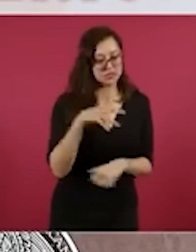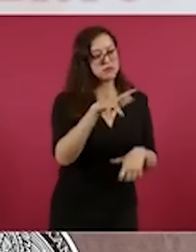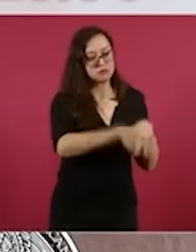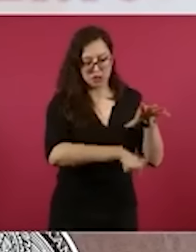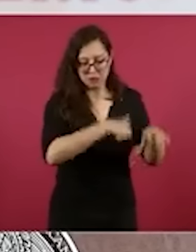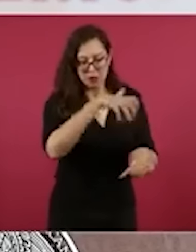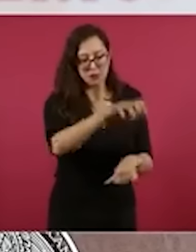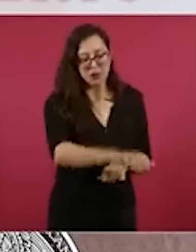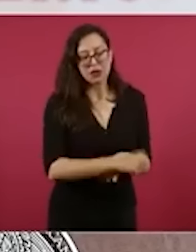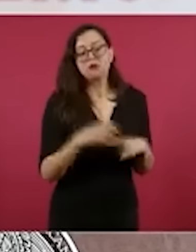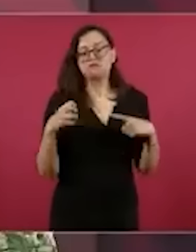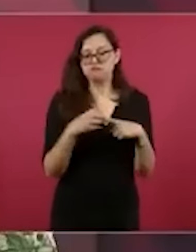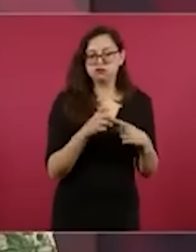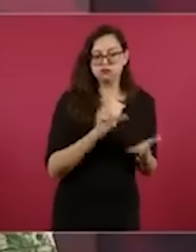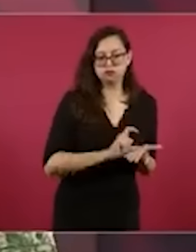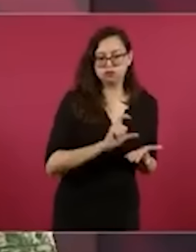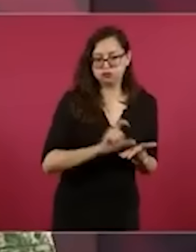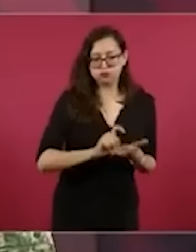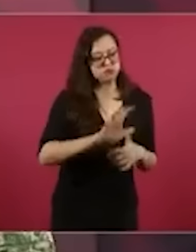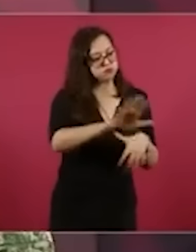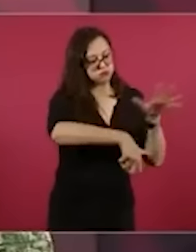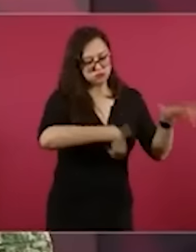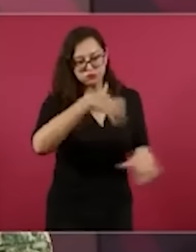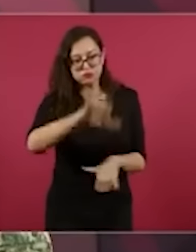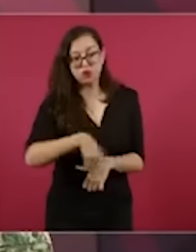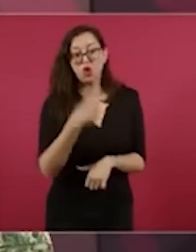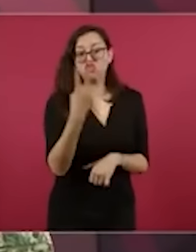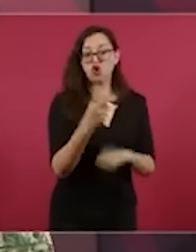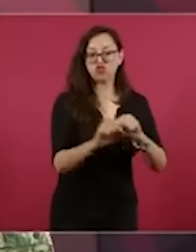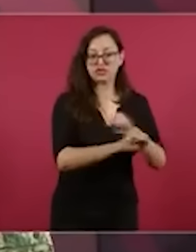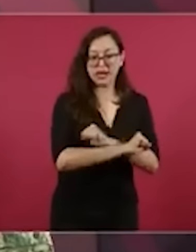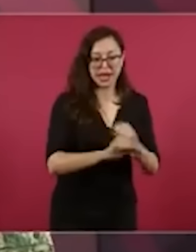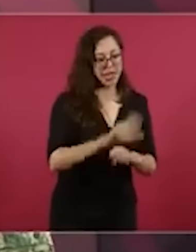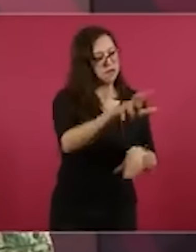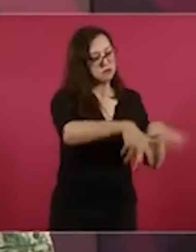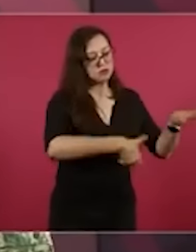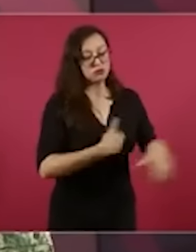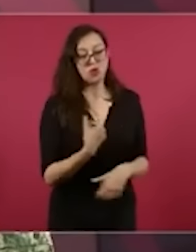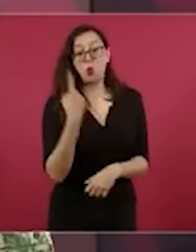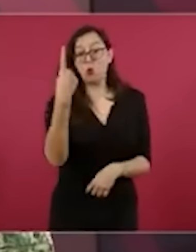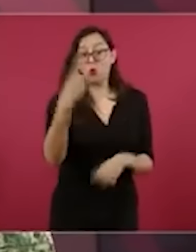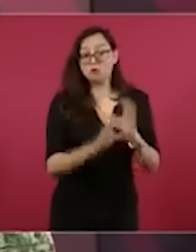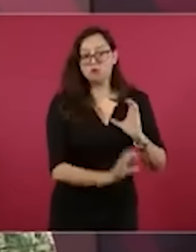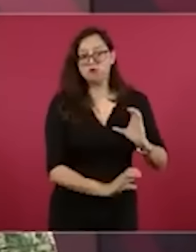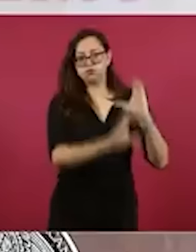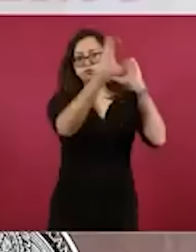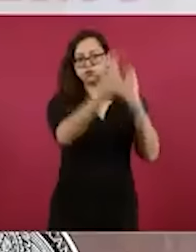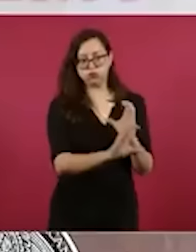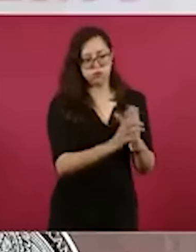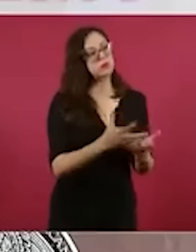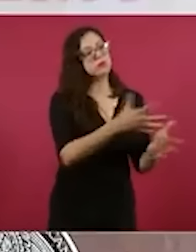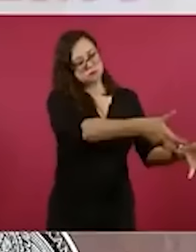cargadores, cartuchos, dos granadas, una granada de lanzacohetes de 83 milímetros,